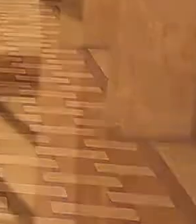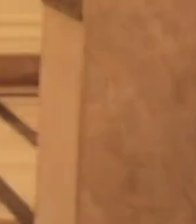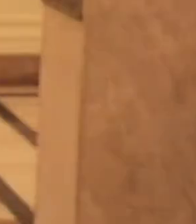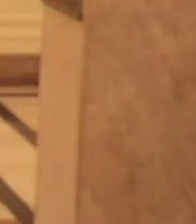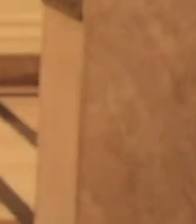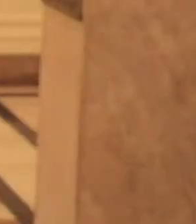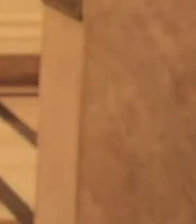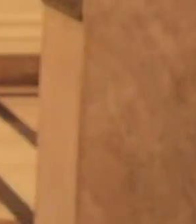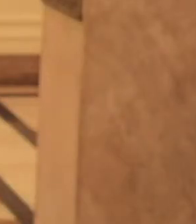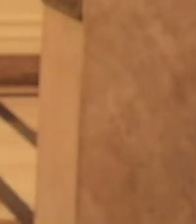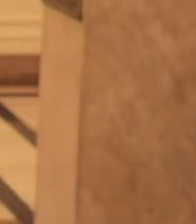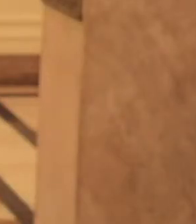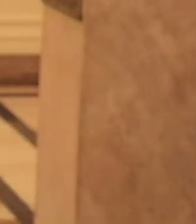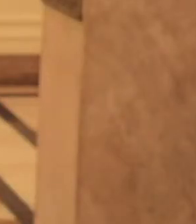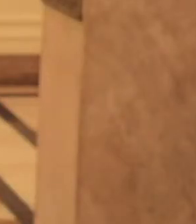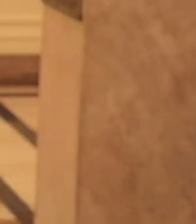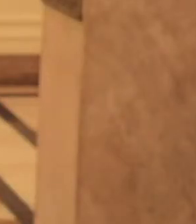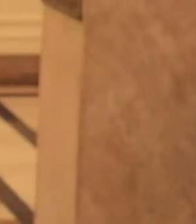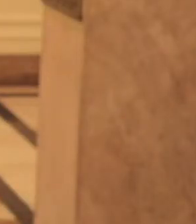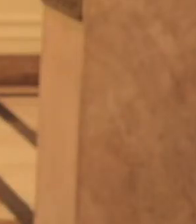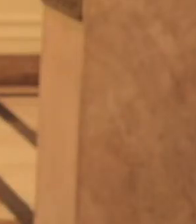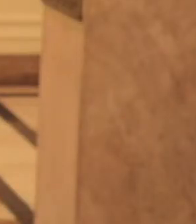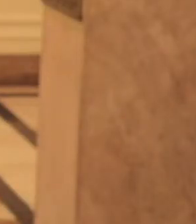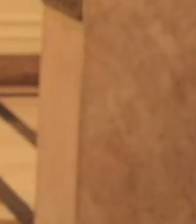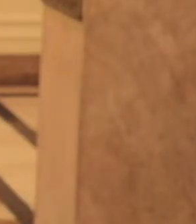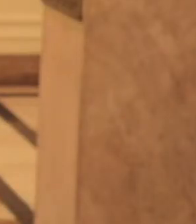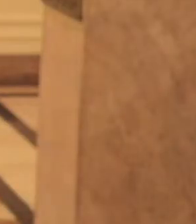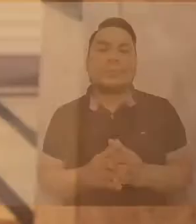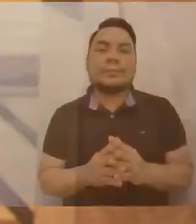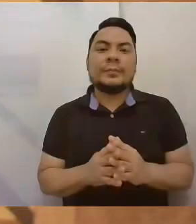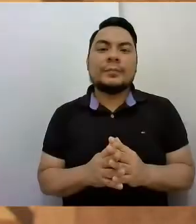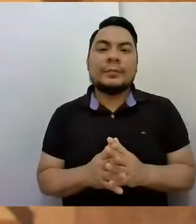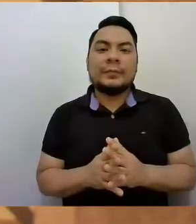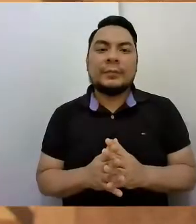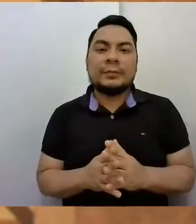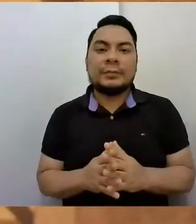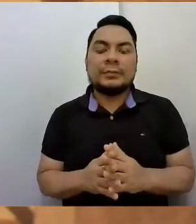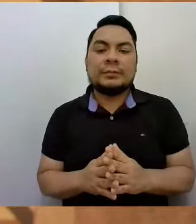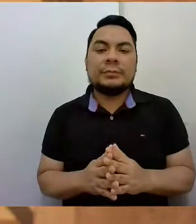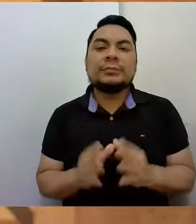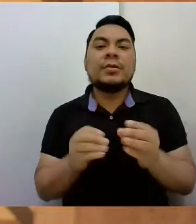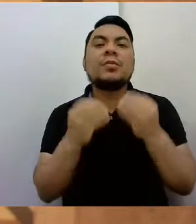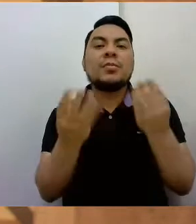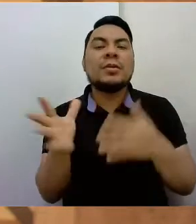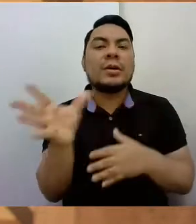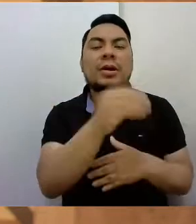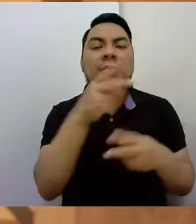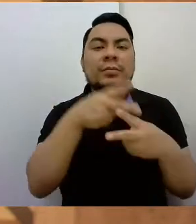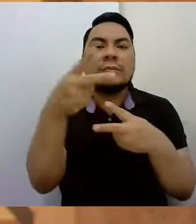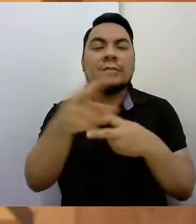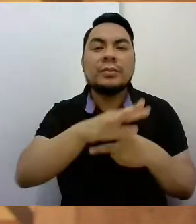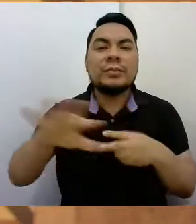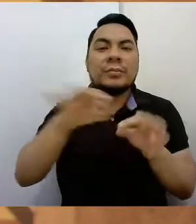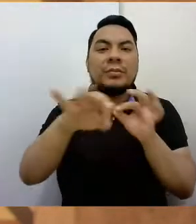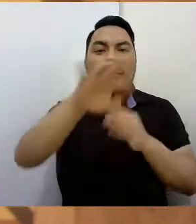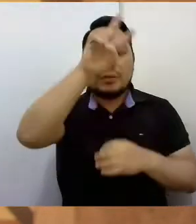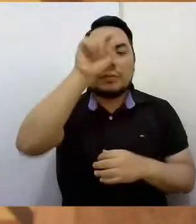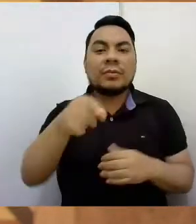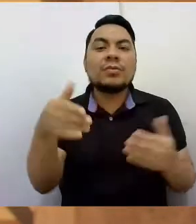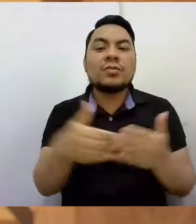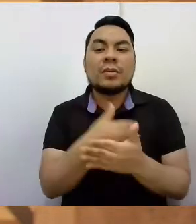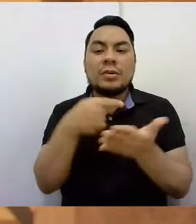Transcription ¿Cómo están vecinos y vecinas de Lima y del interior del país? Bienvenidos a una nueva semana